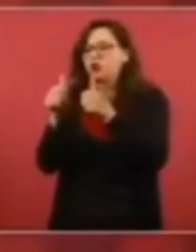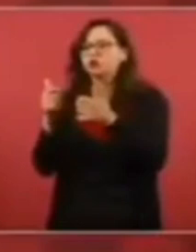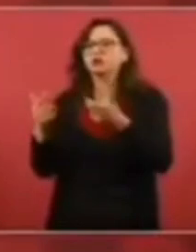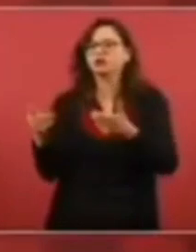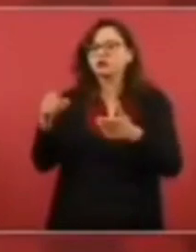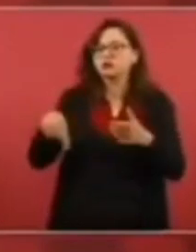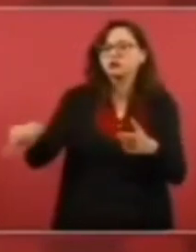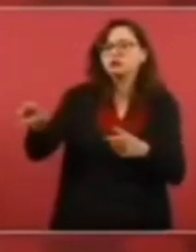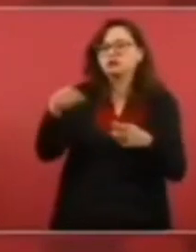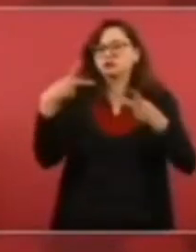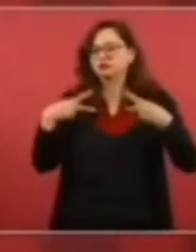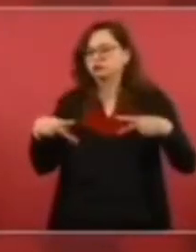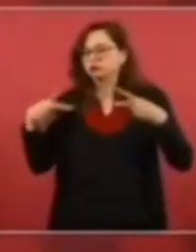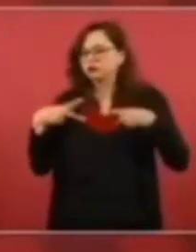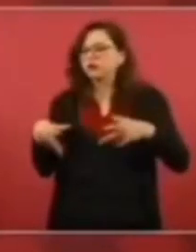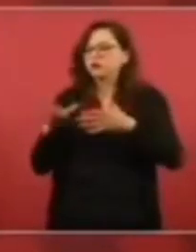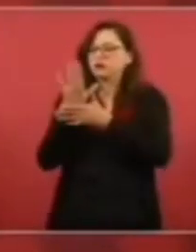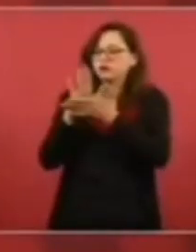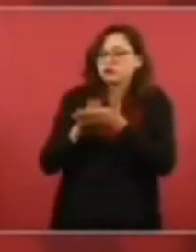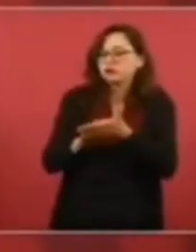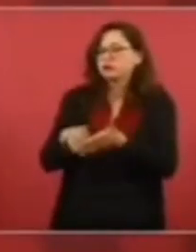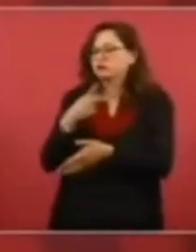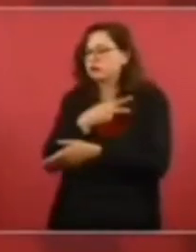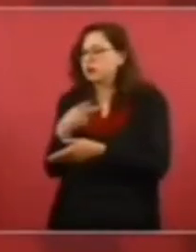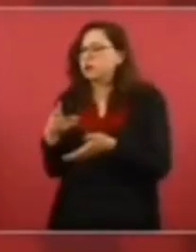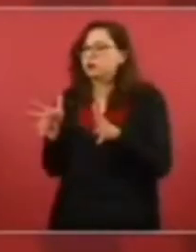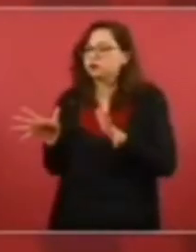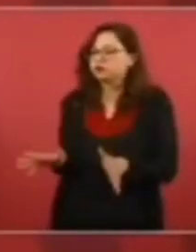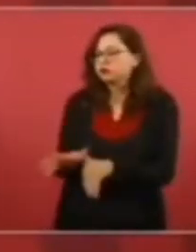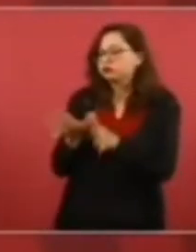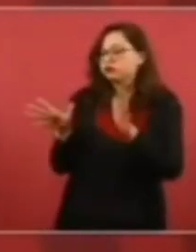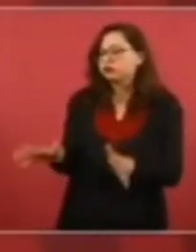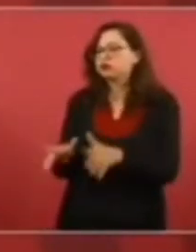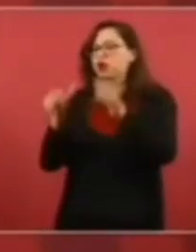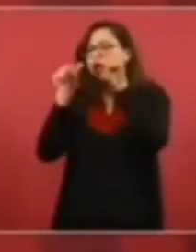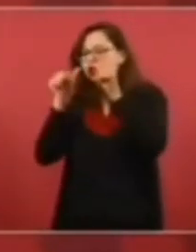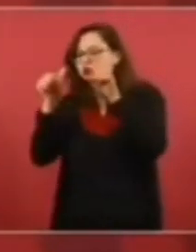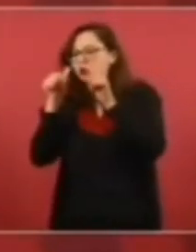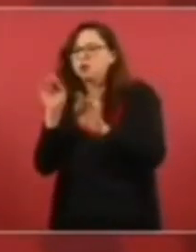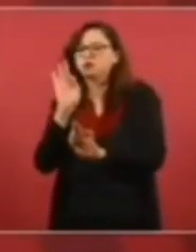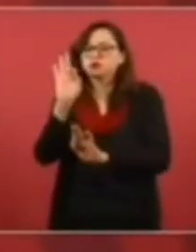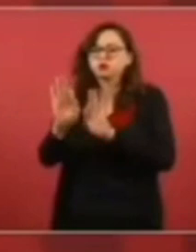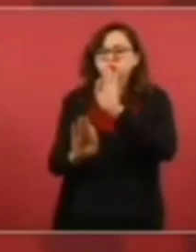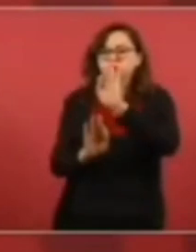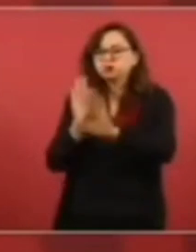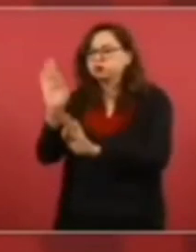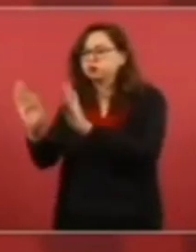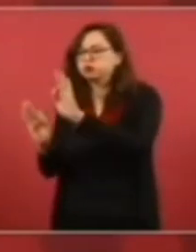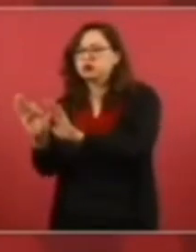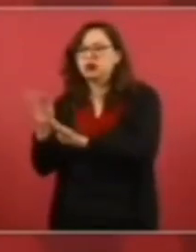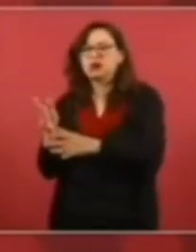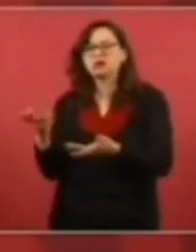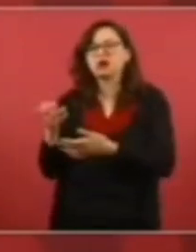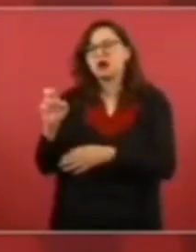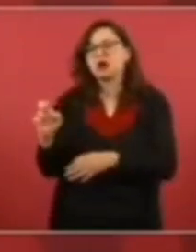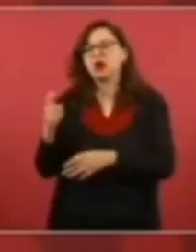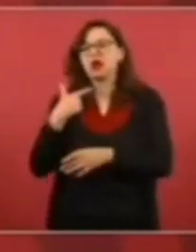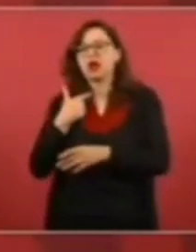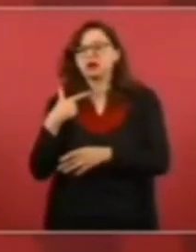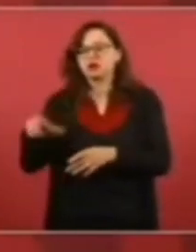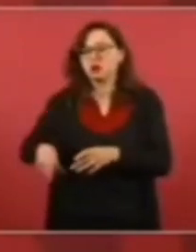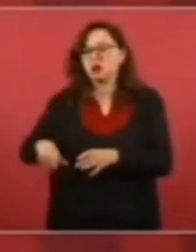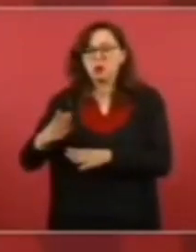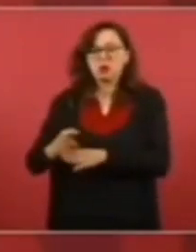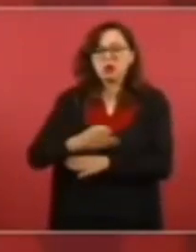habían sido tomados en cuenta, los